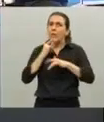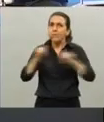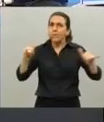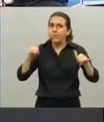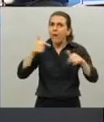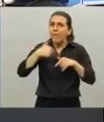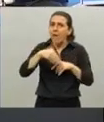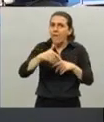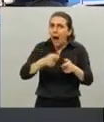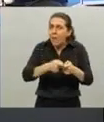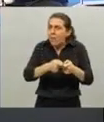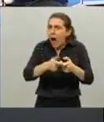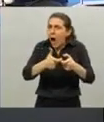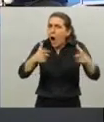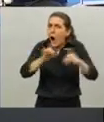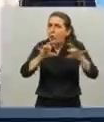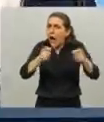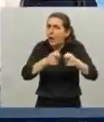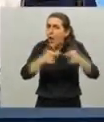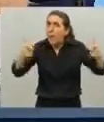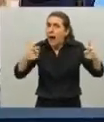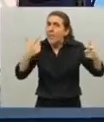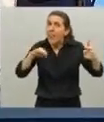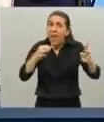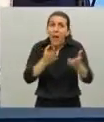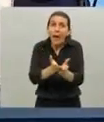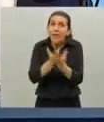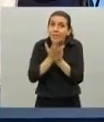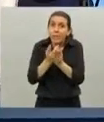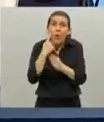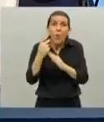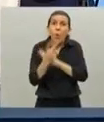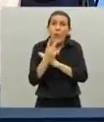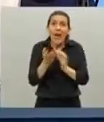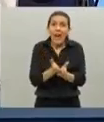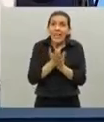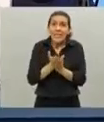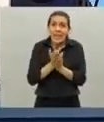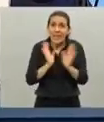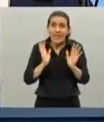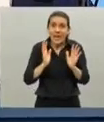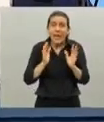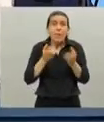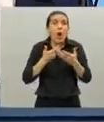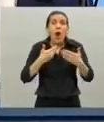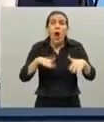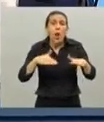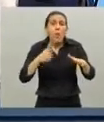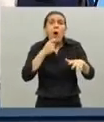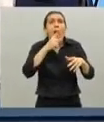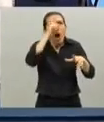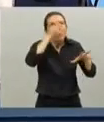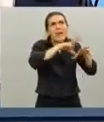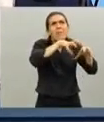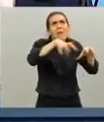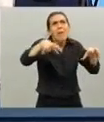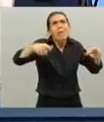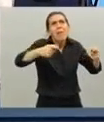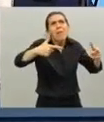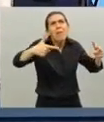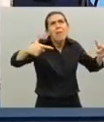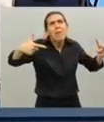lo tenemos muy cerca hay que redoblar los cuidados porque si no inexorablemente no importa cuántas camas ampliemos hay